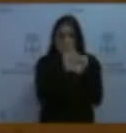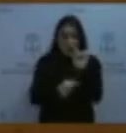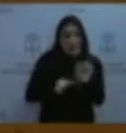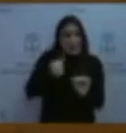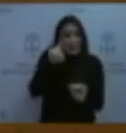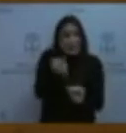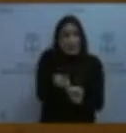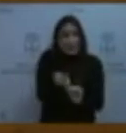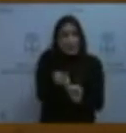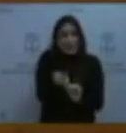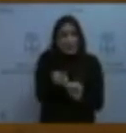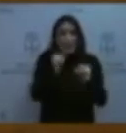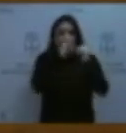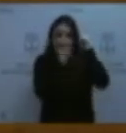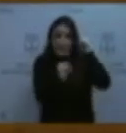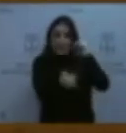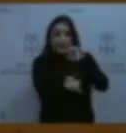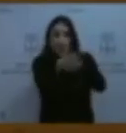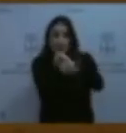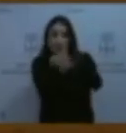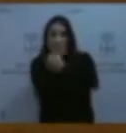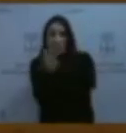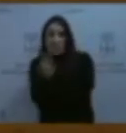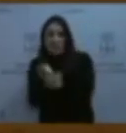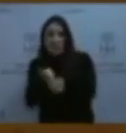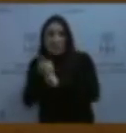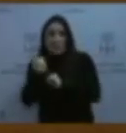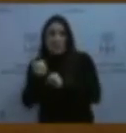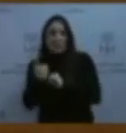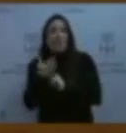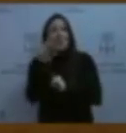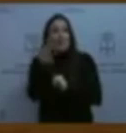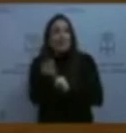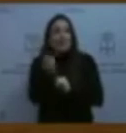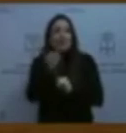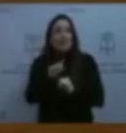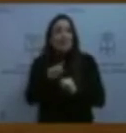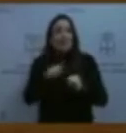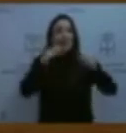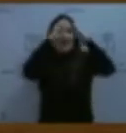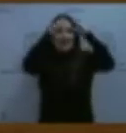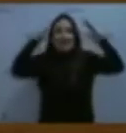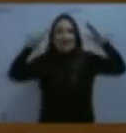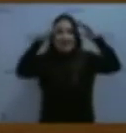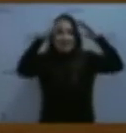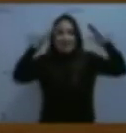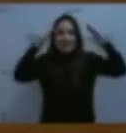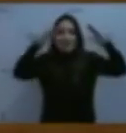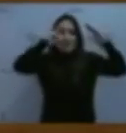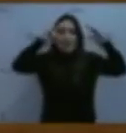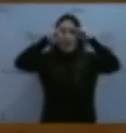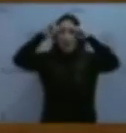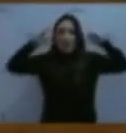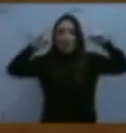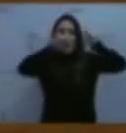no solo continúan apareciendo grietas en otros lugares del edificio, sino que llega a abrirse un techo de escayola, comienzan a separarse zócalos del